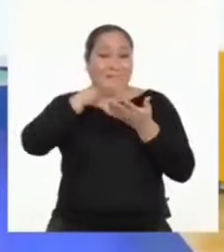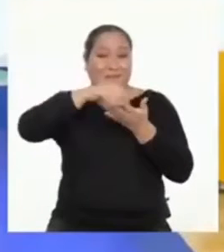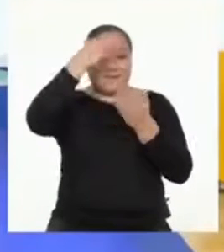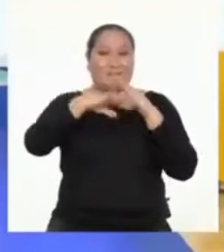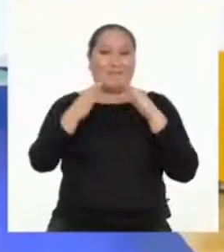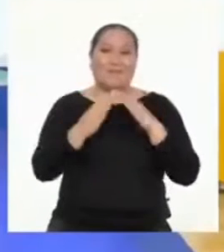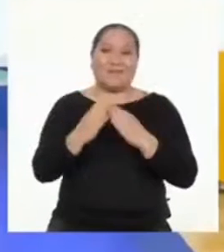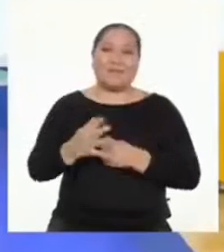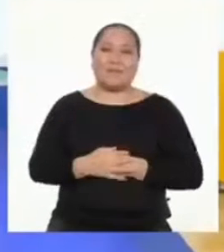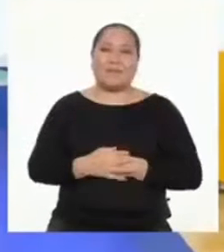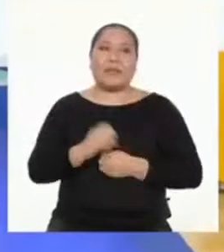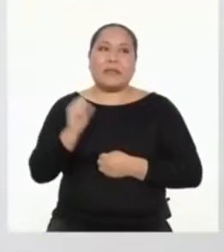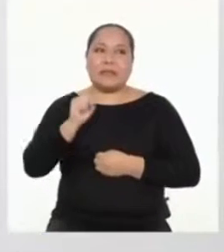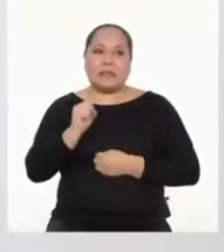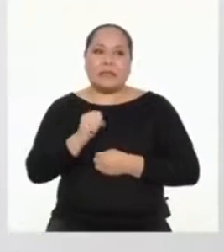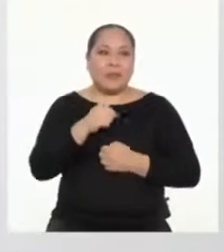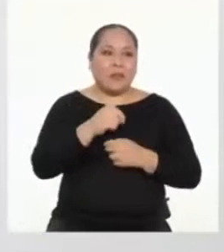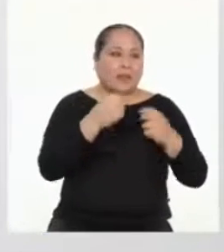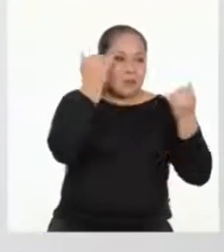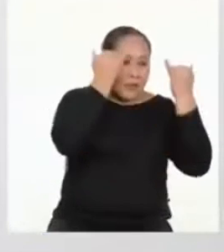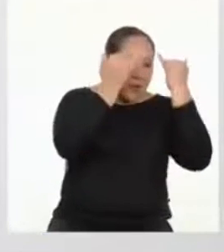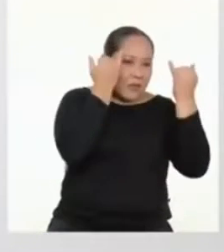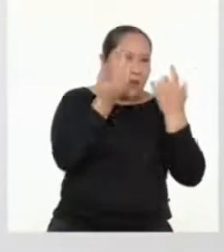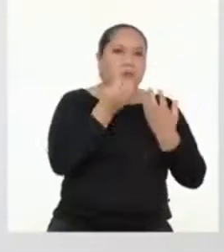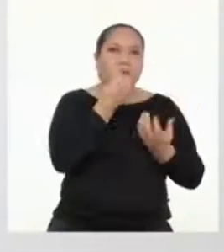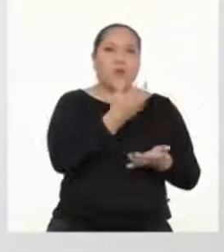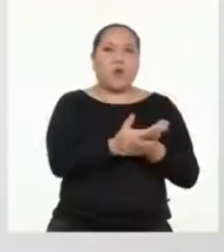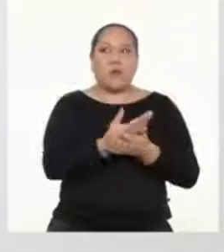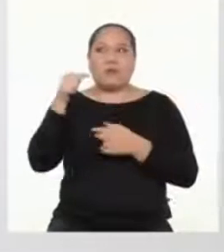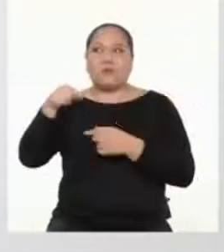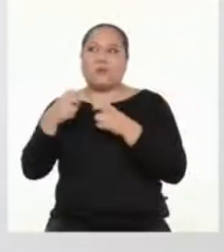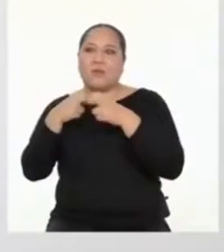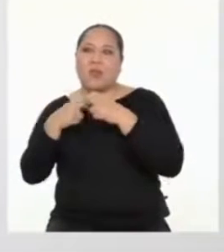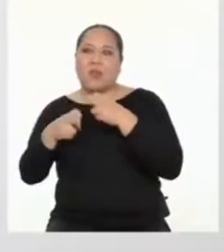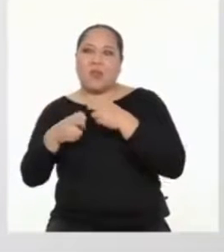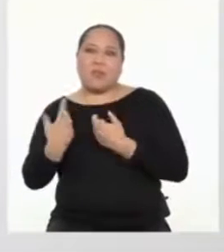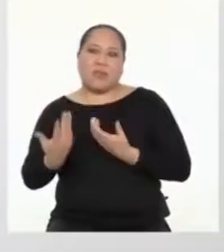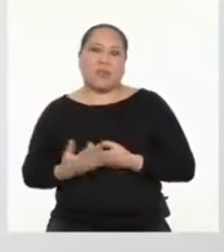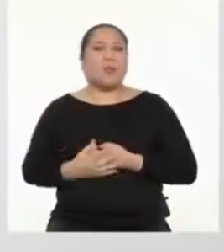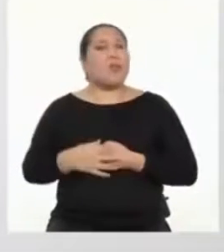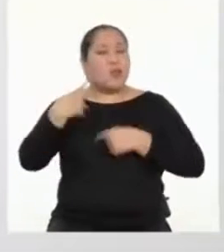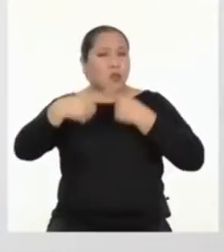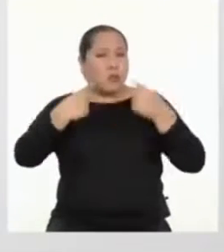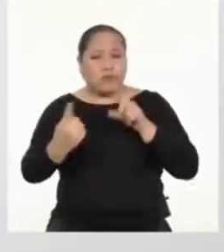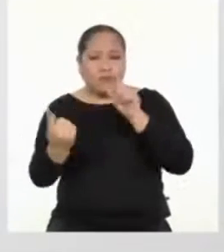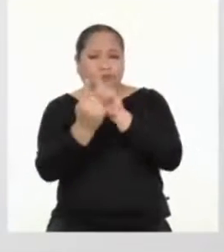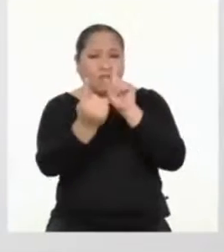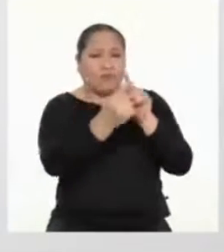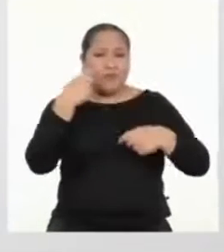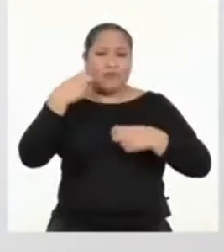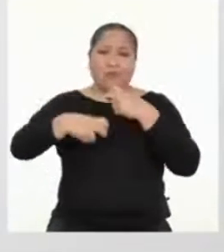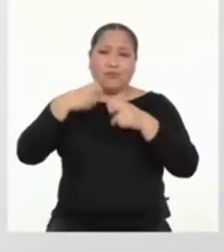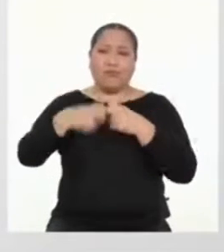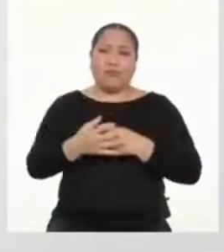pueden venir de los problemas más grandes. Día a día nos encontramos con situaciones problemáticas que nos generan incertidumbre.